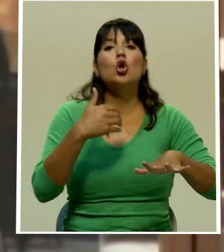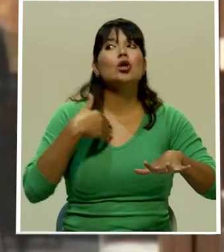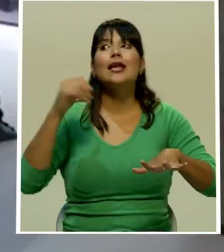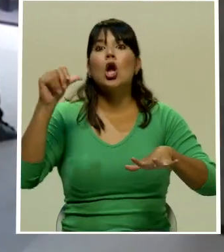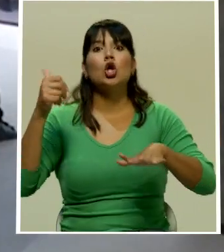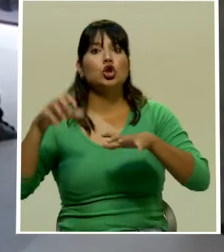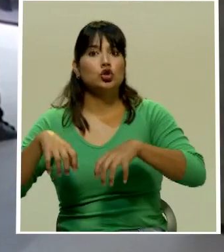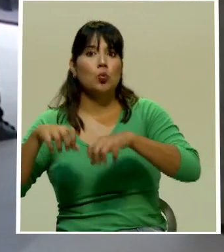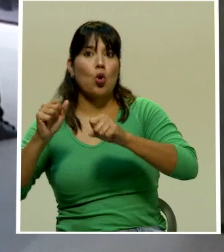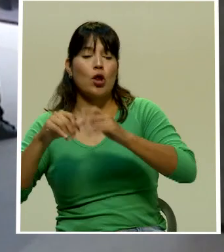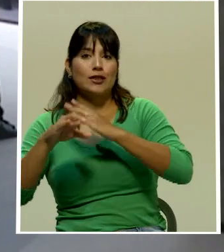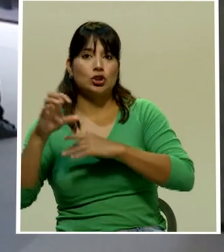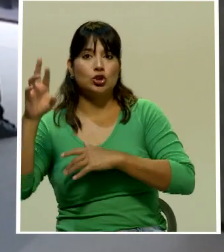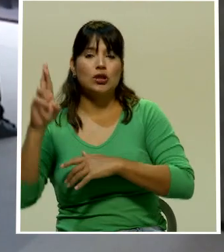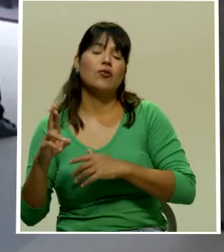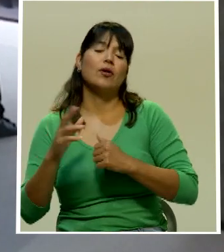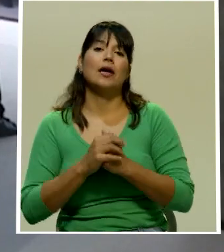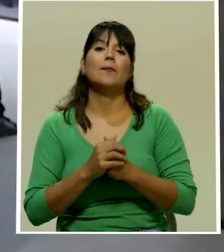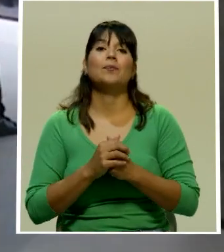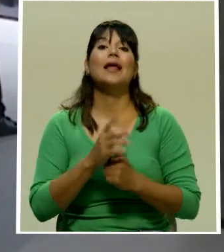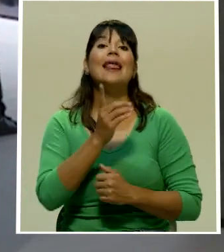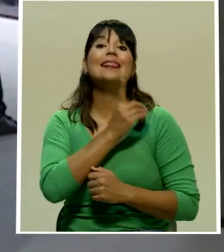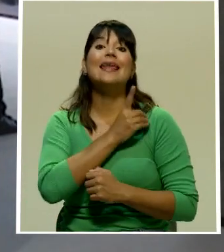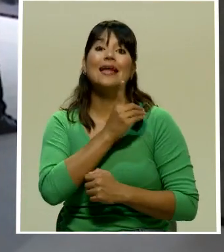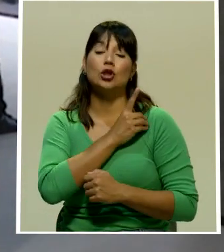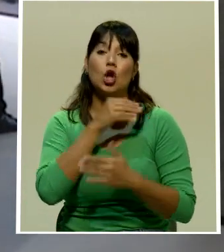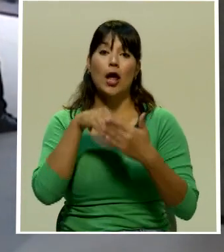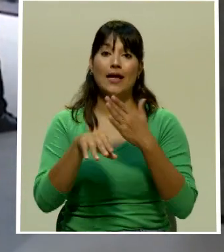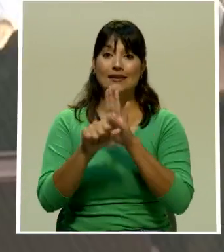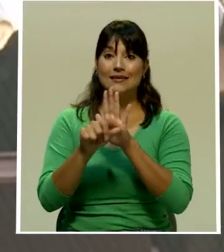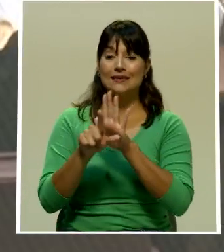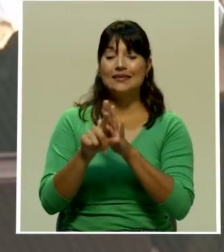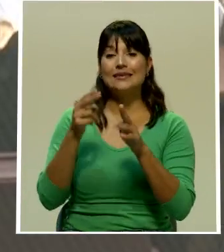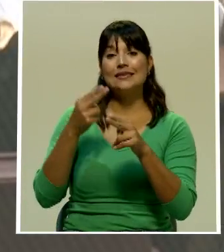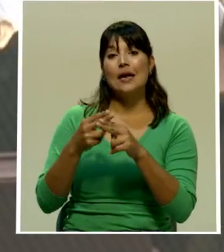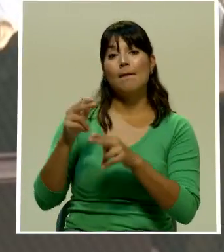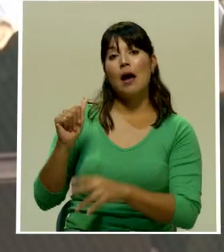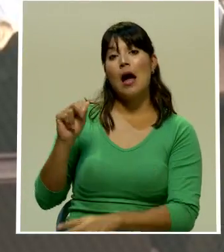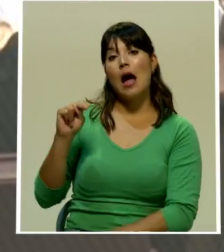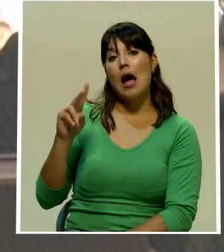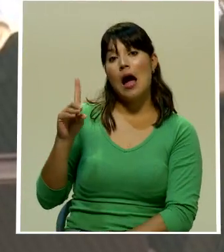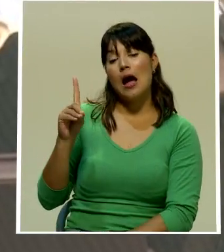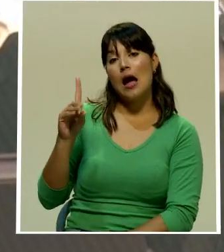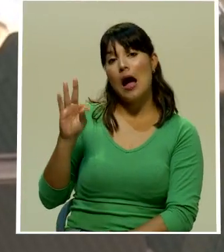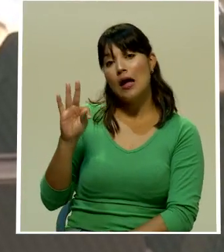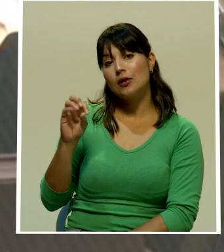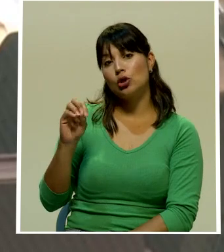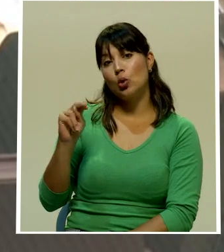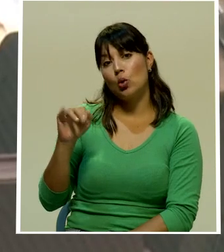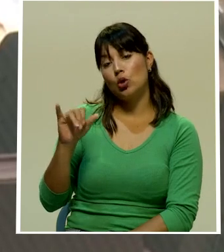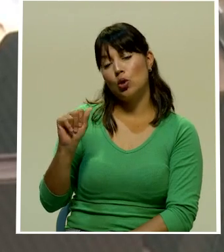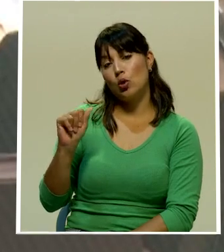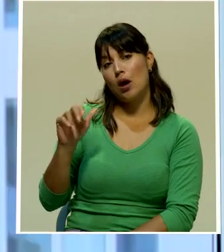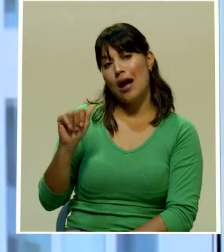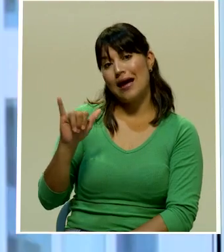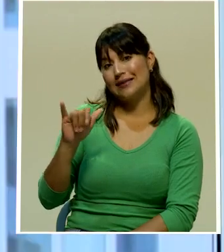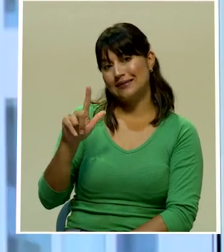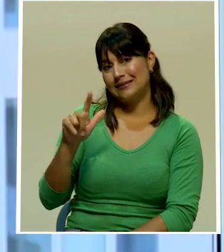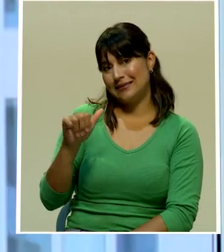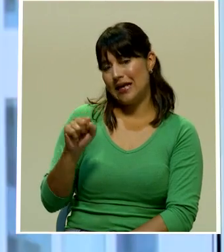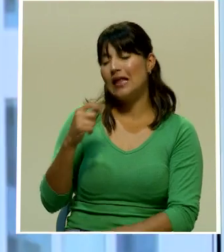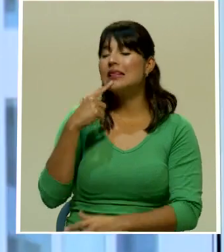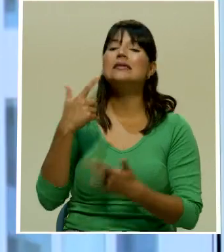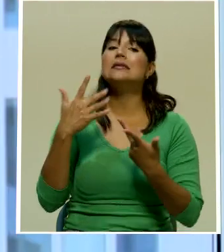consecuente mientras tanto el director ejecutivo de la asamblea Antonio Ayales dijo que ya se tomó nota del manifiesto enviado por la prensa podría